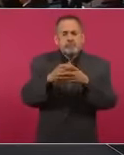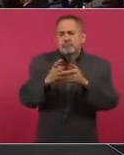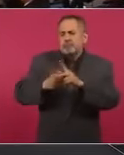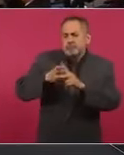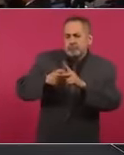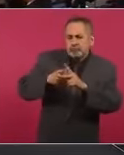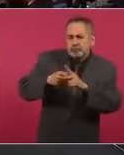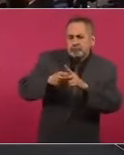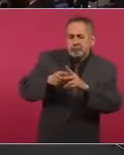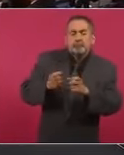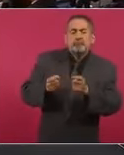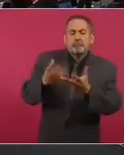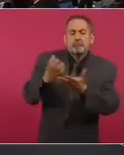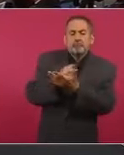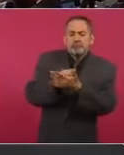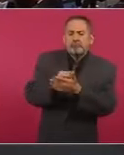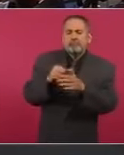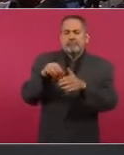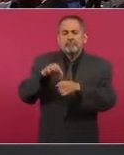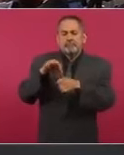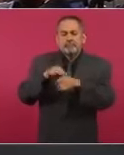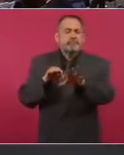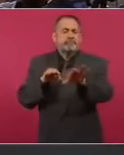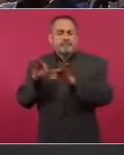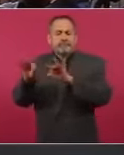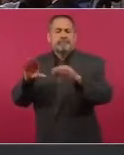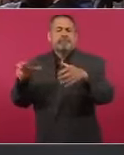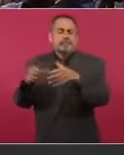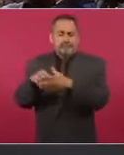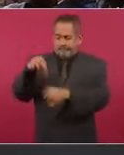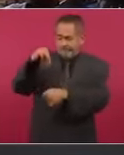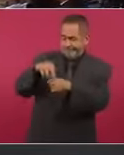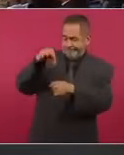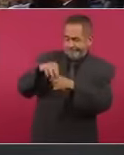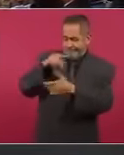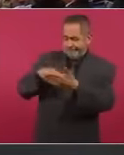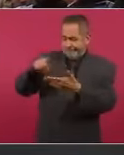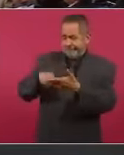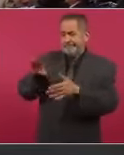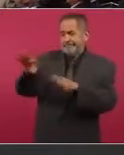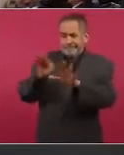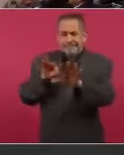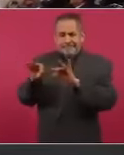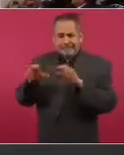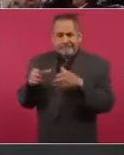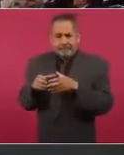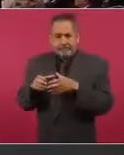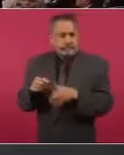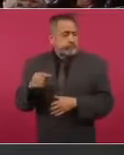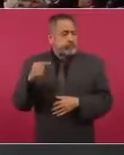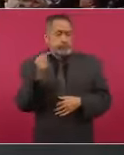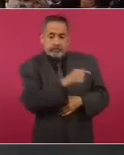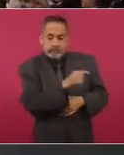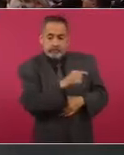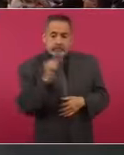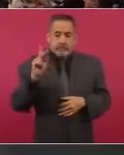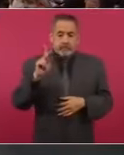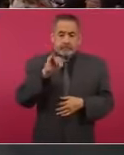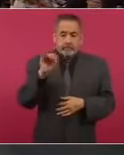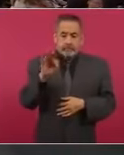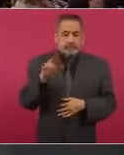proporción al número de votos que obtienen los partidos, pero en el caso del Poder Judicial no.